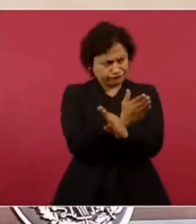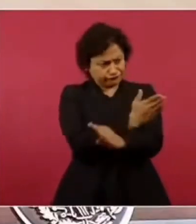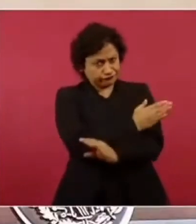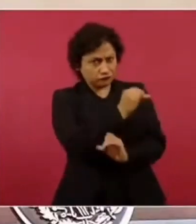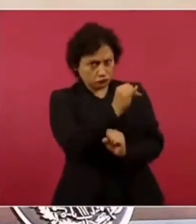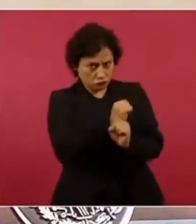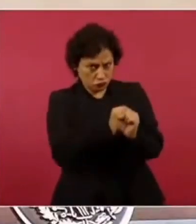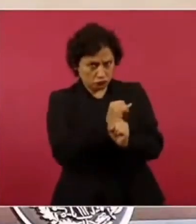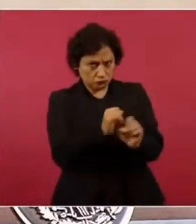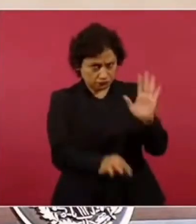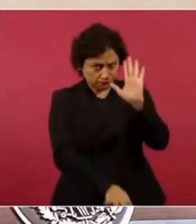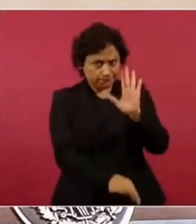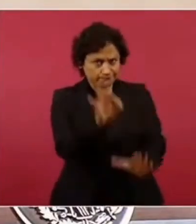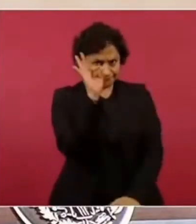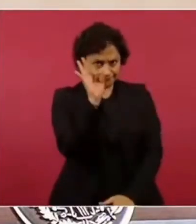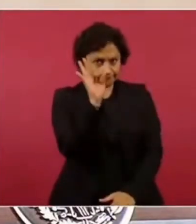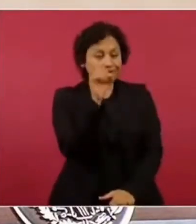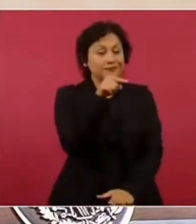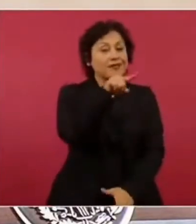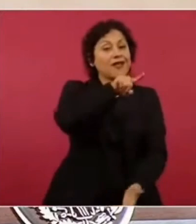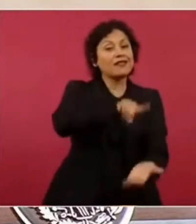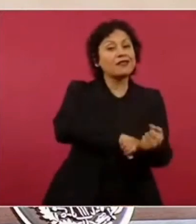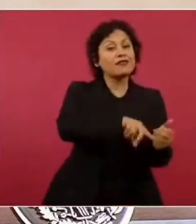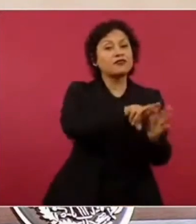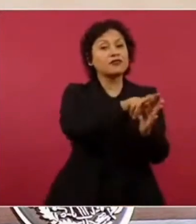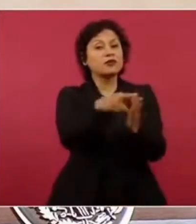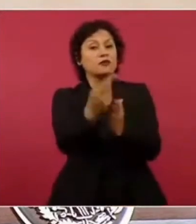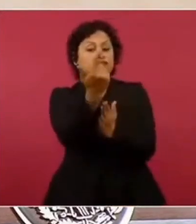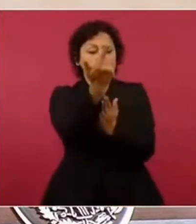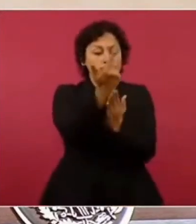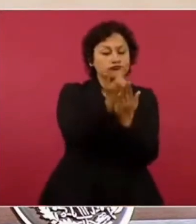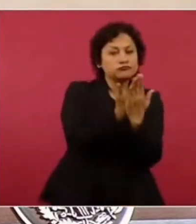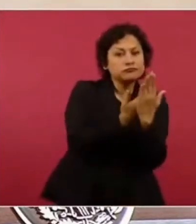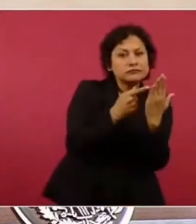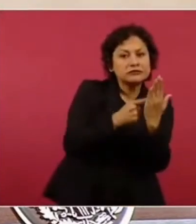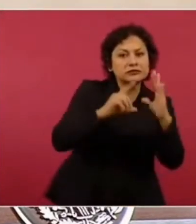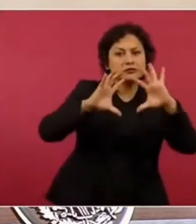a dar a conocer la lista de los hombres más ricos del mundo.